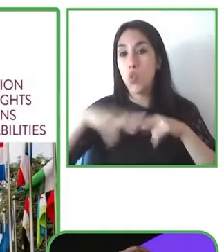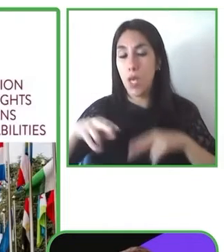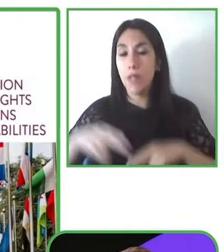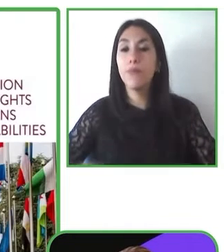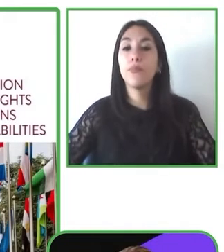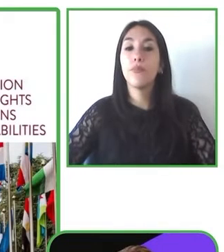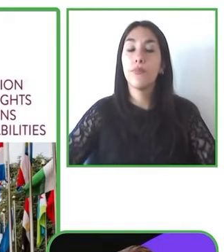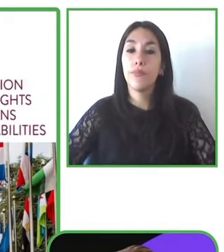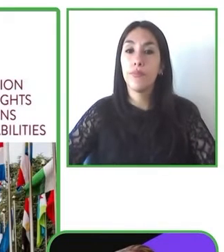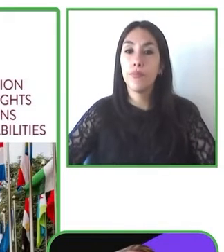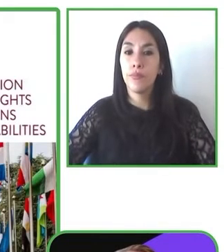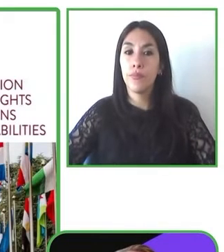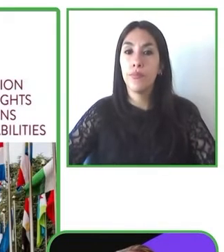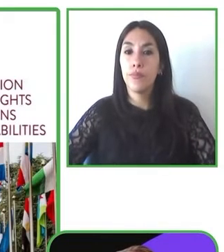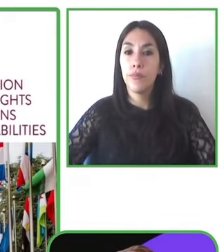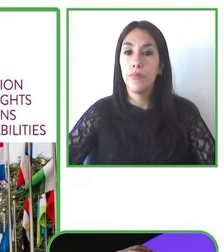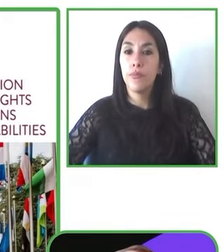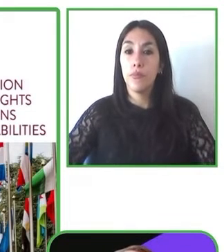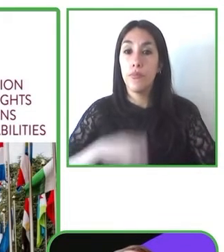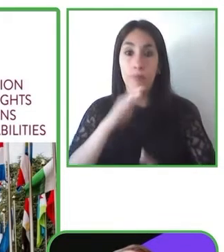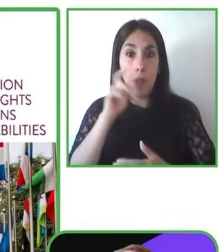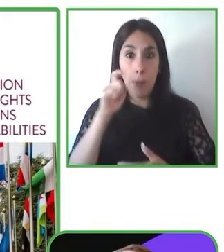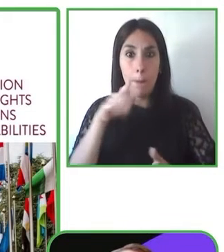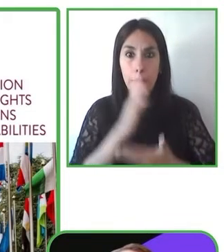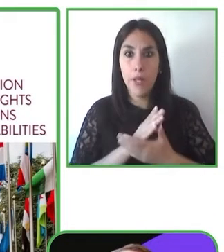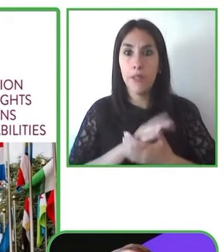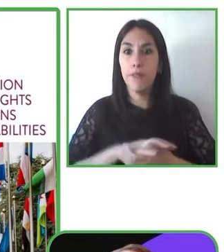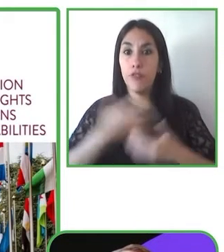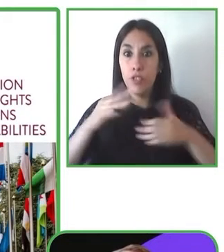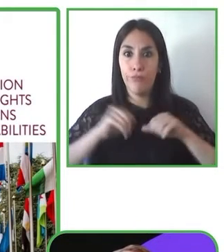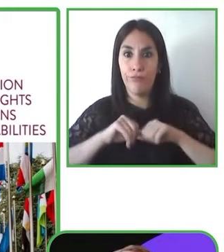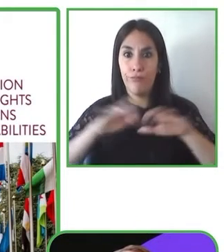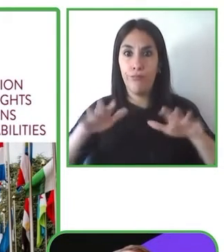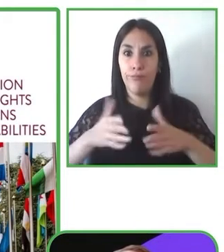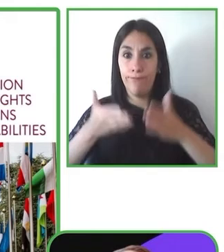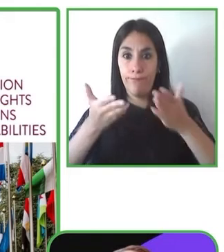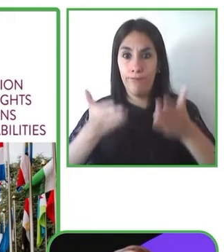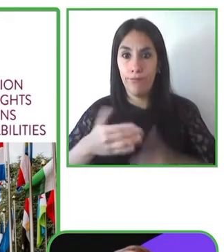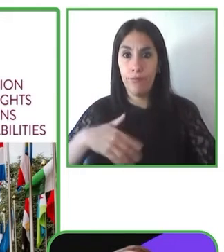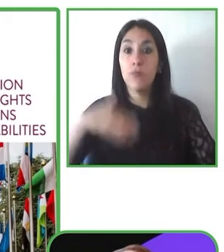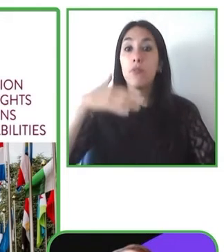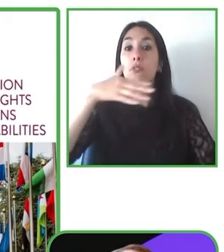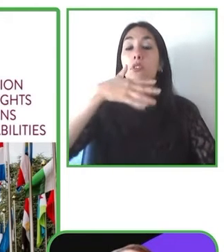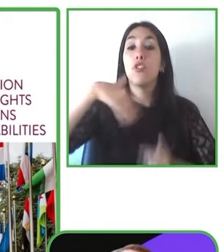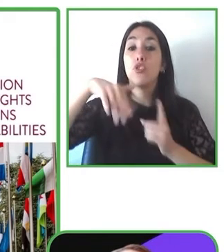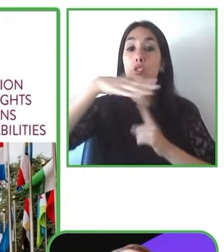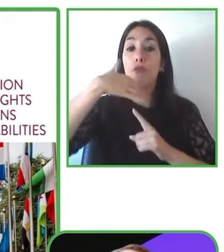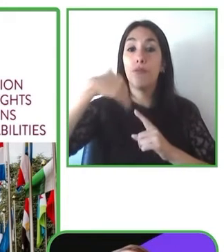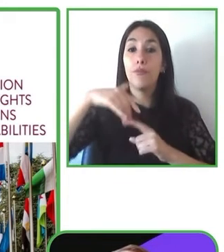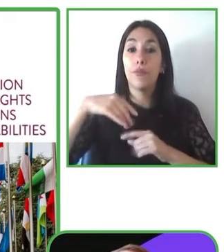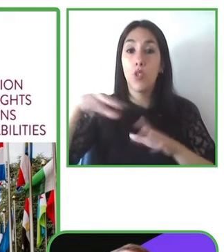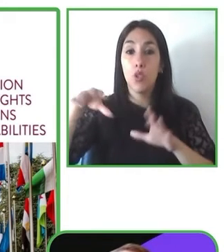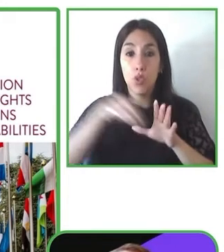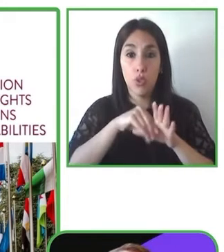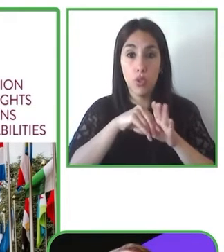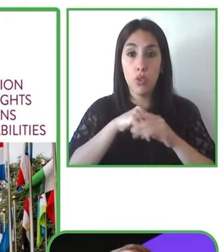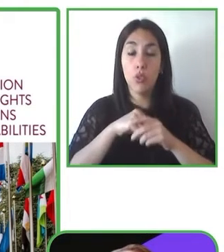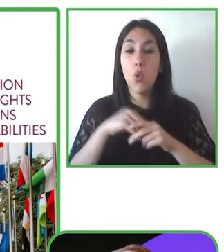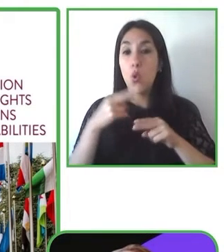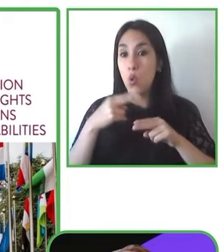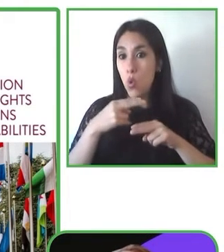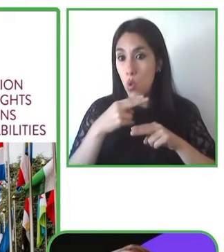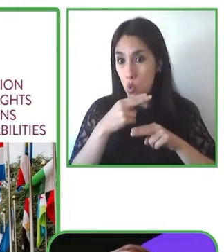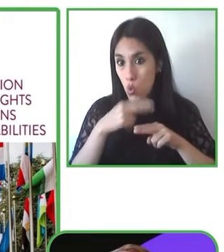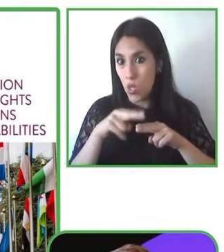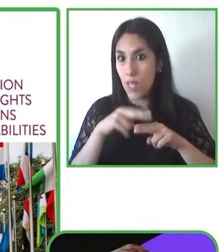ambientes inclusivos que utilicen tecnologías asistidas, donde tengamos a